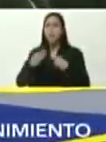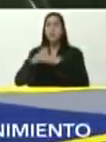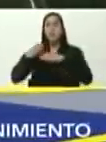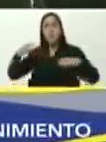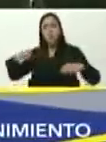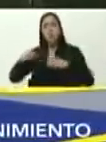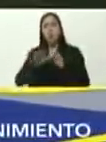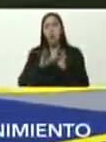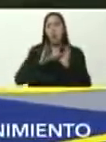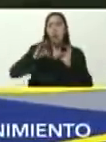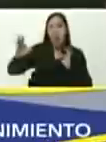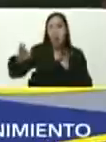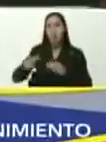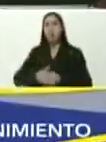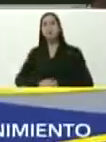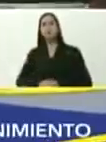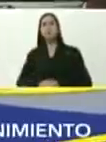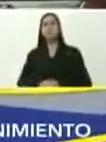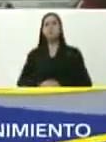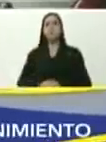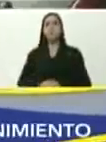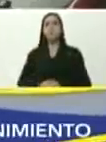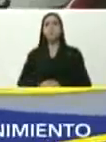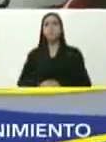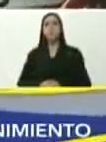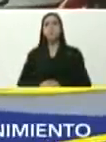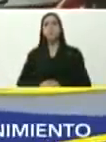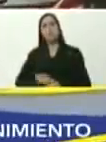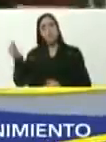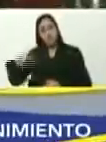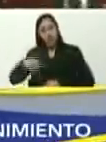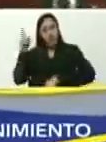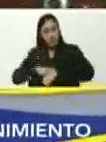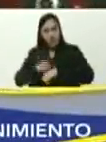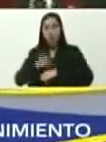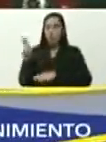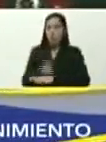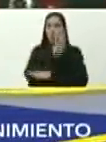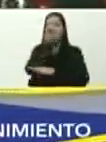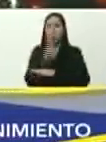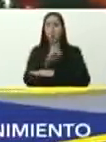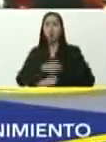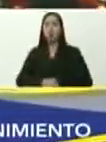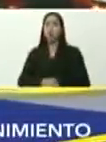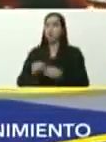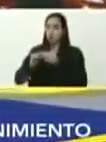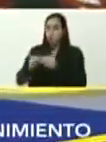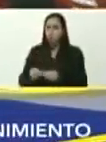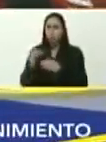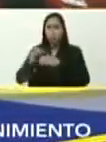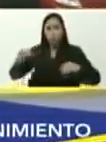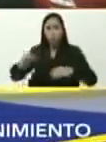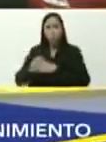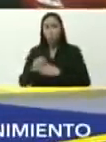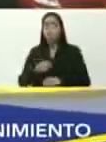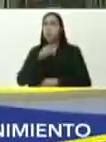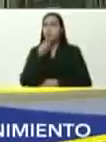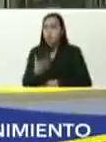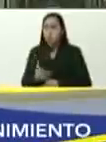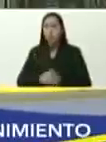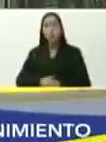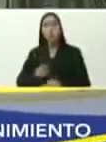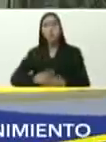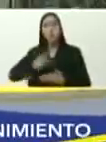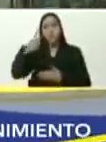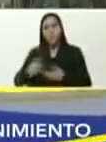de transporte público, a los autobuses, larga vida, un autobús bien mantenido, con un plan de